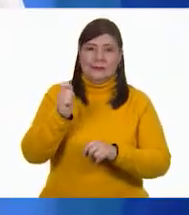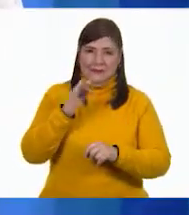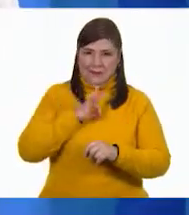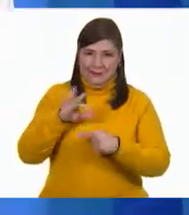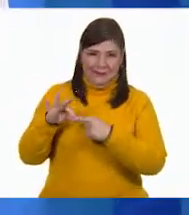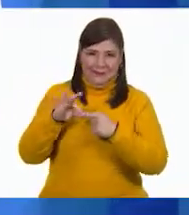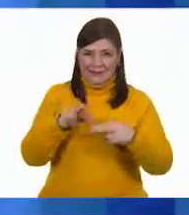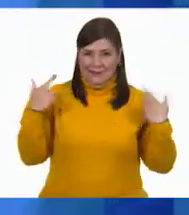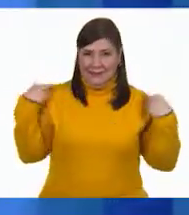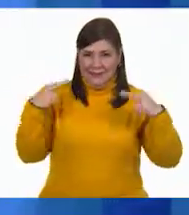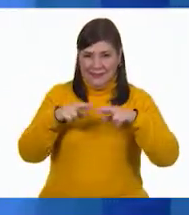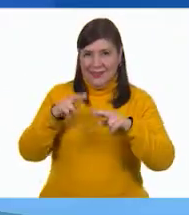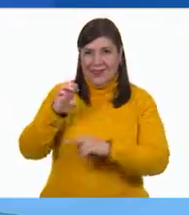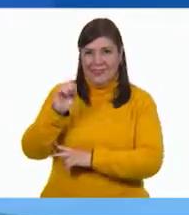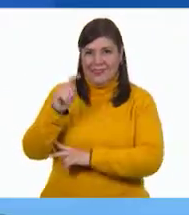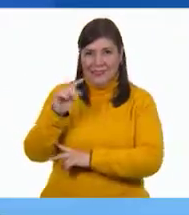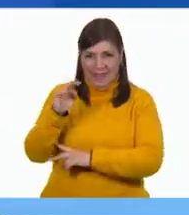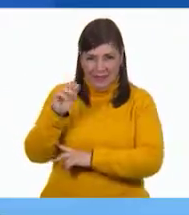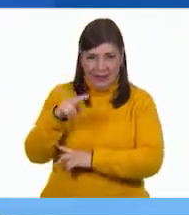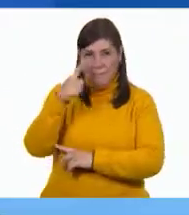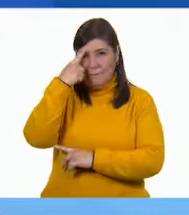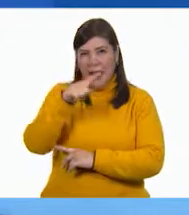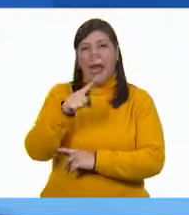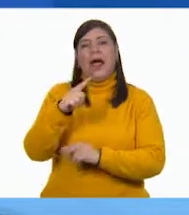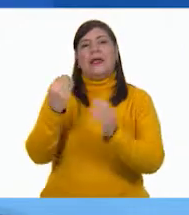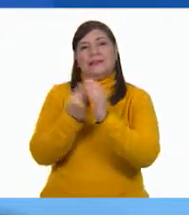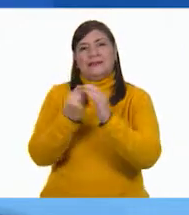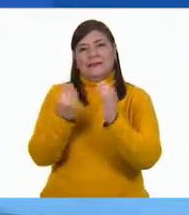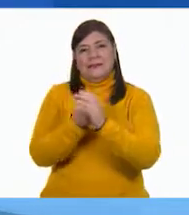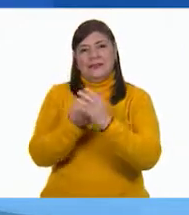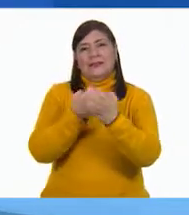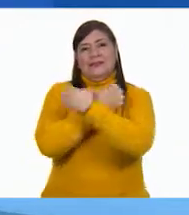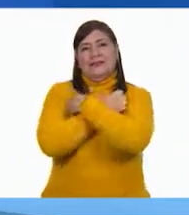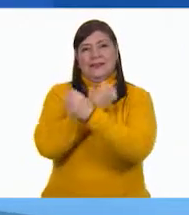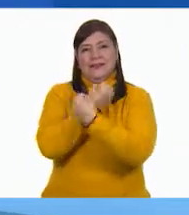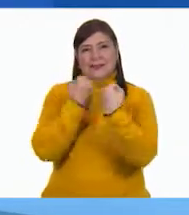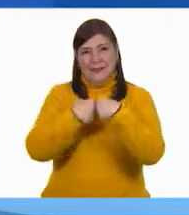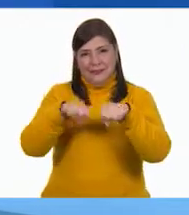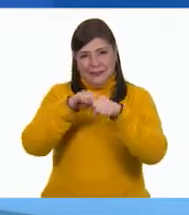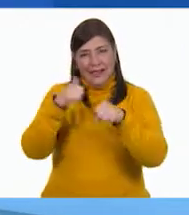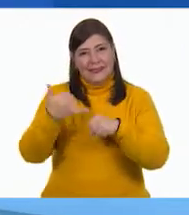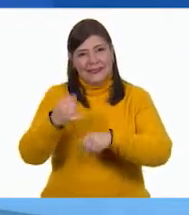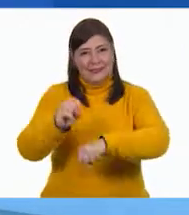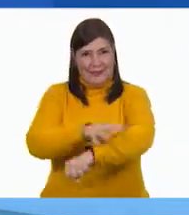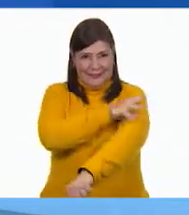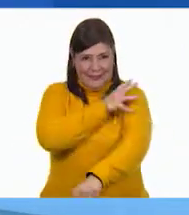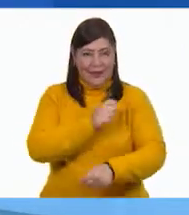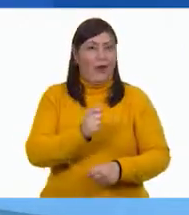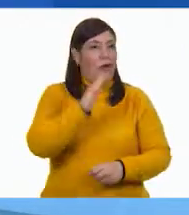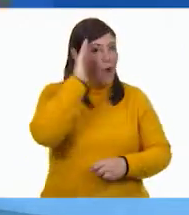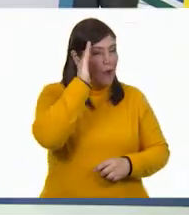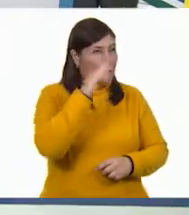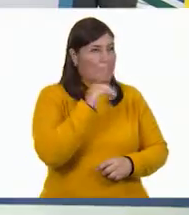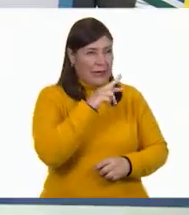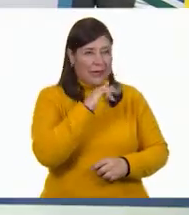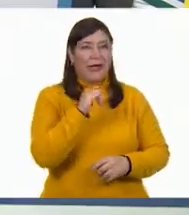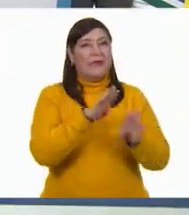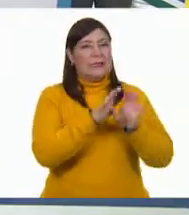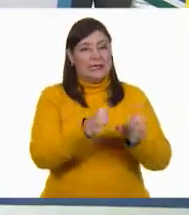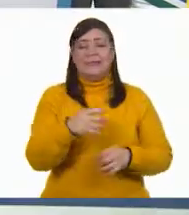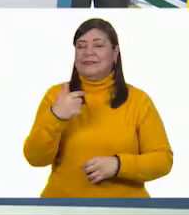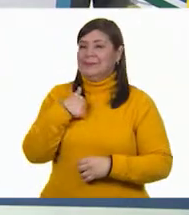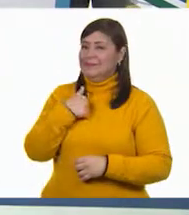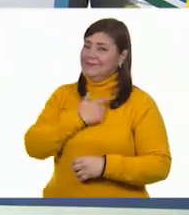maestro Esteban para su sesión de educación socioemocional. Bienvenido. Hola, María. ¿Cómo estás? Muy bien. Yo ya muy